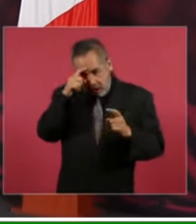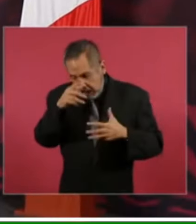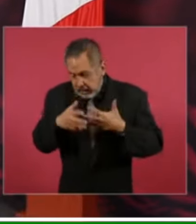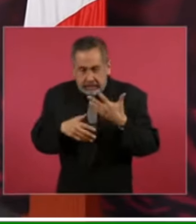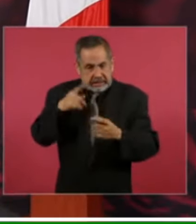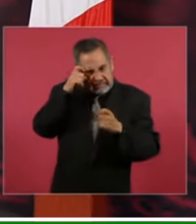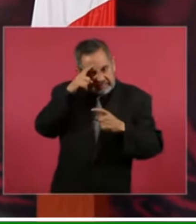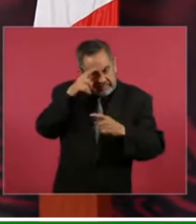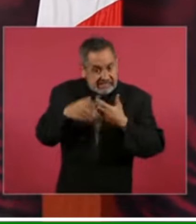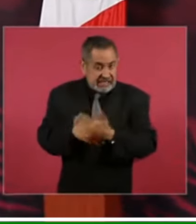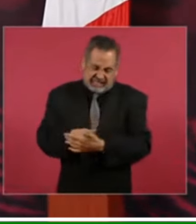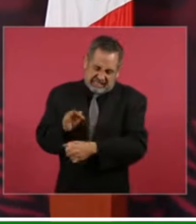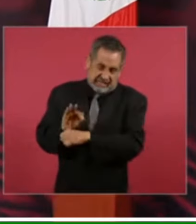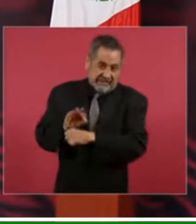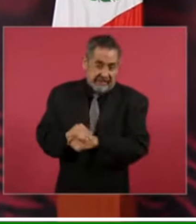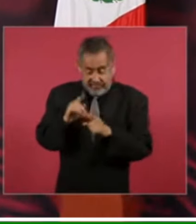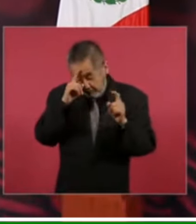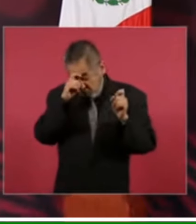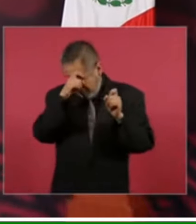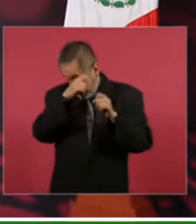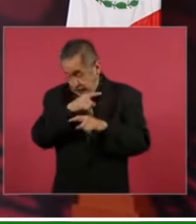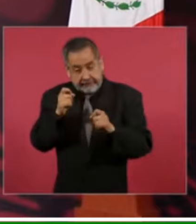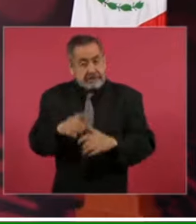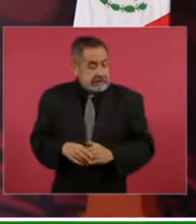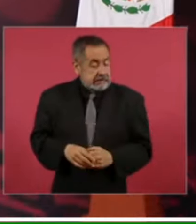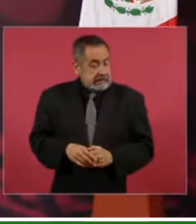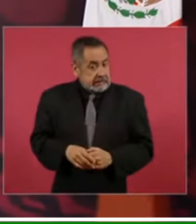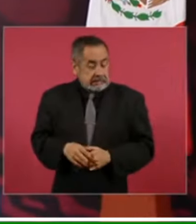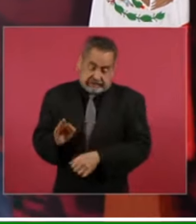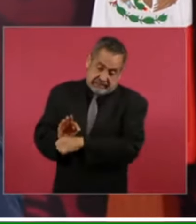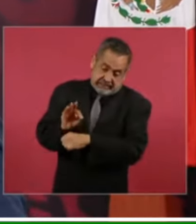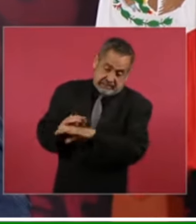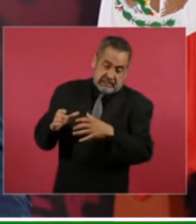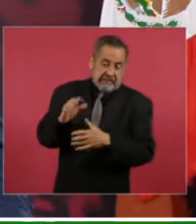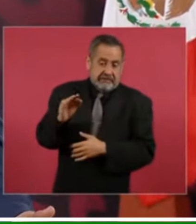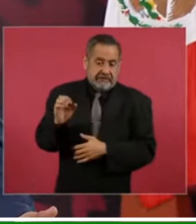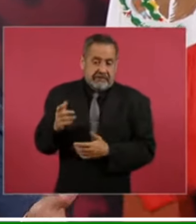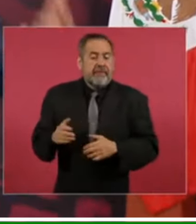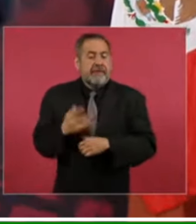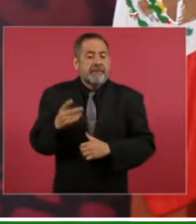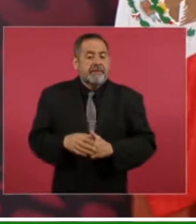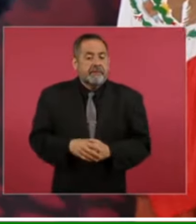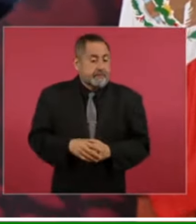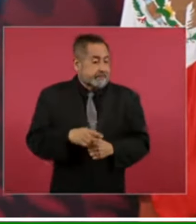qué complejo porque este grupo